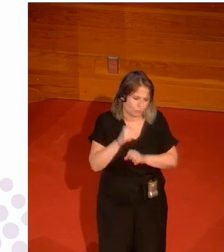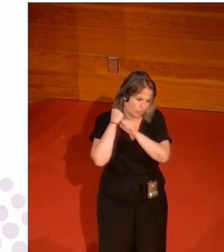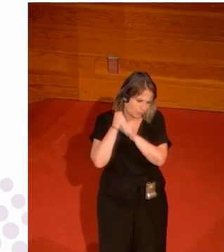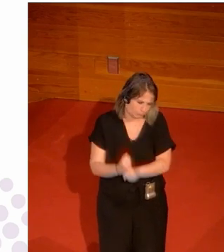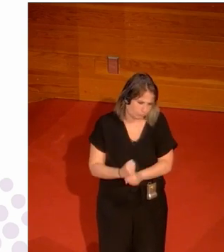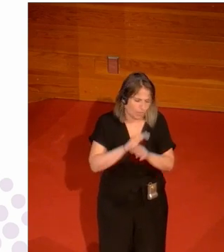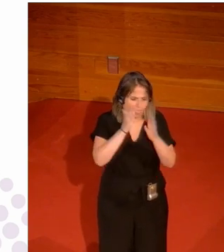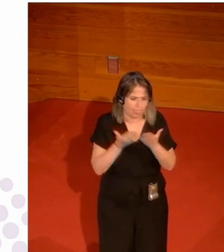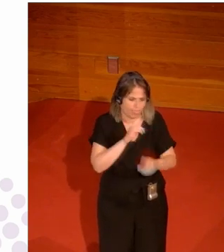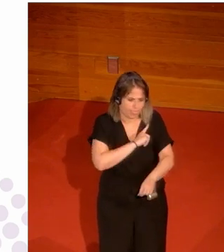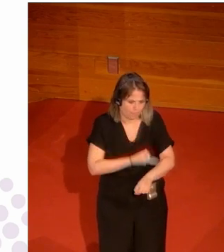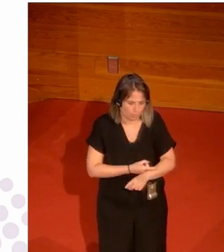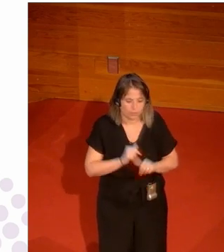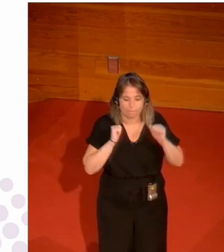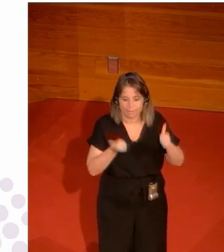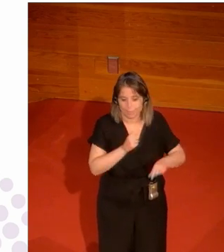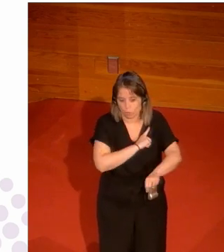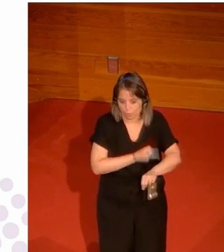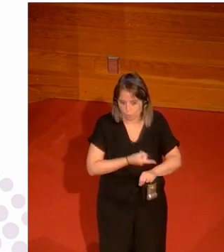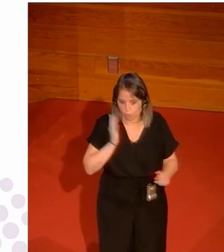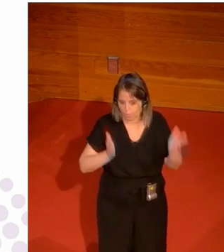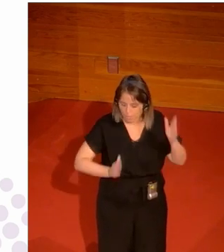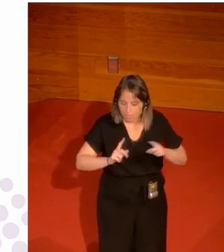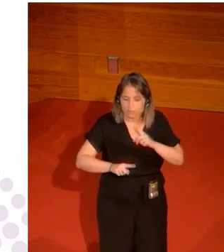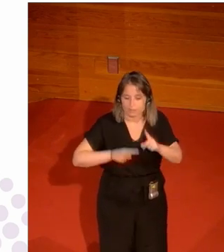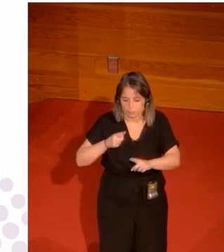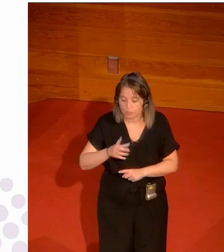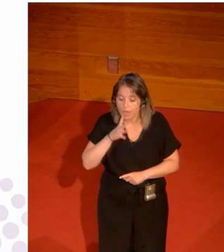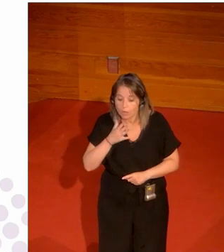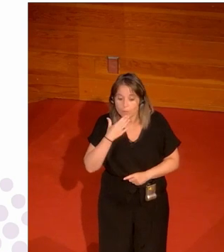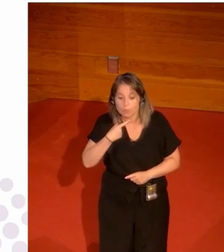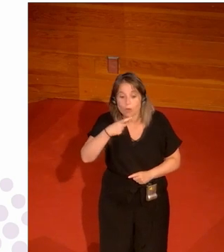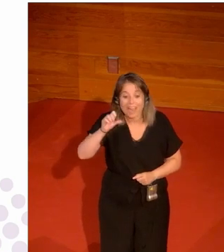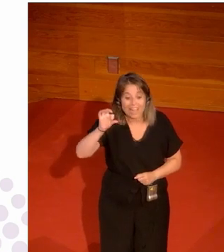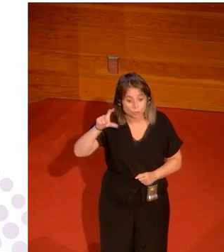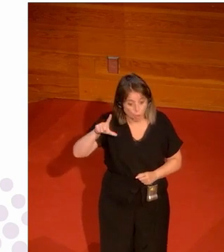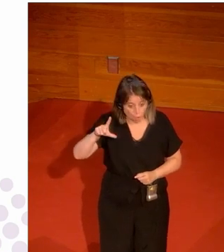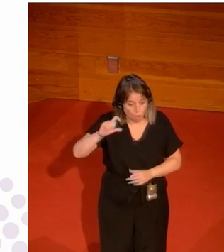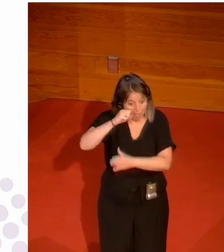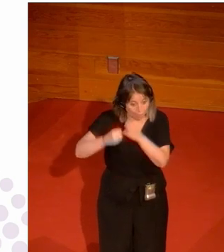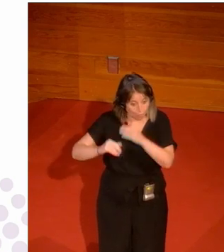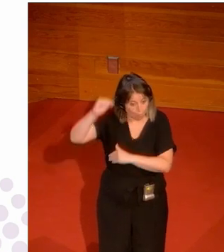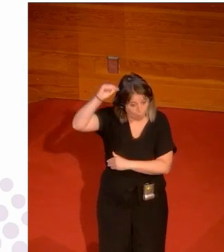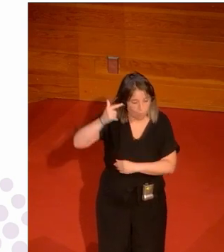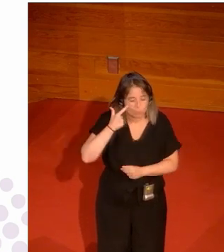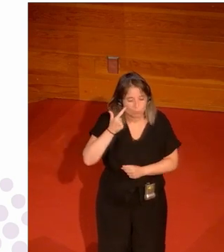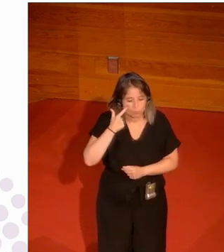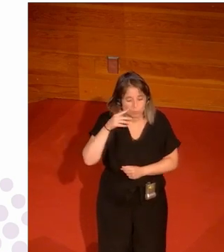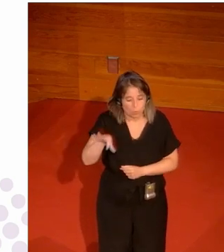su vida en el mundo del deporte empezaron como atletas y luego se han ido metiendo ahora por ejemplo Pau Gasol está dentro ha sido elegido hace